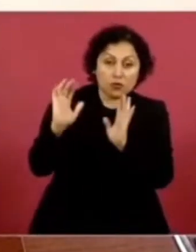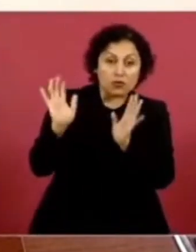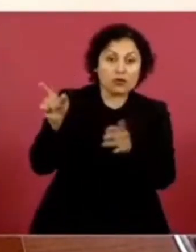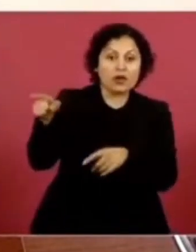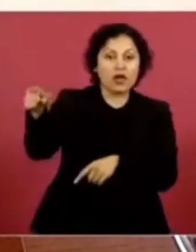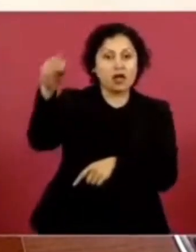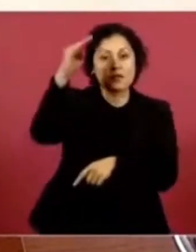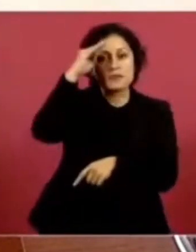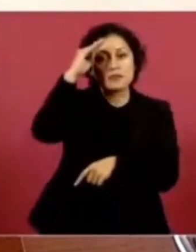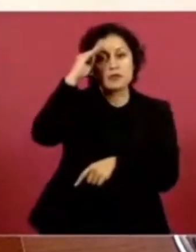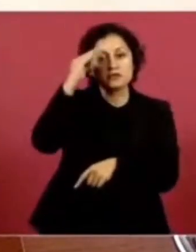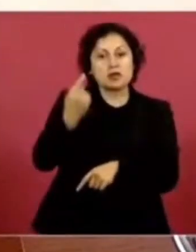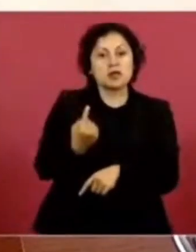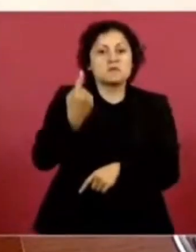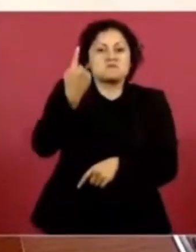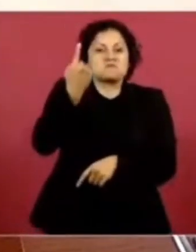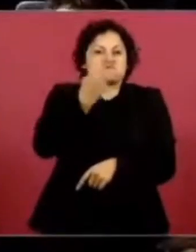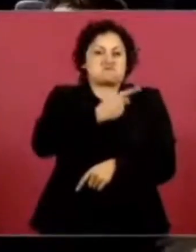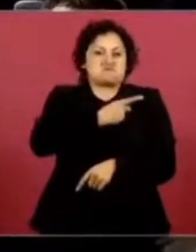solo a una minoría.